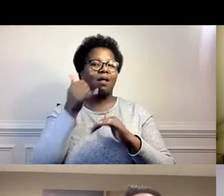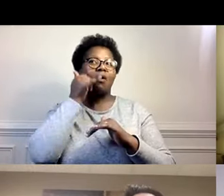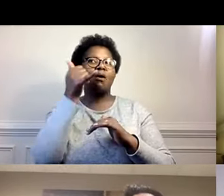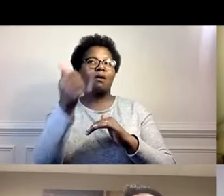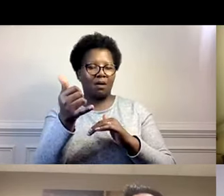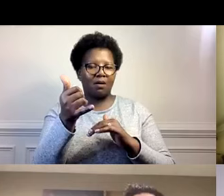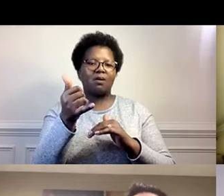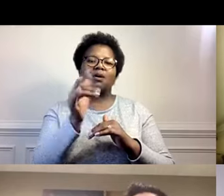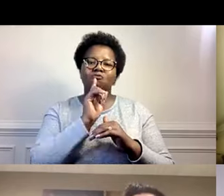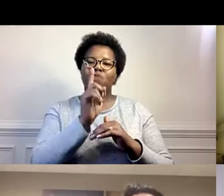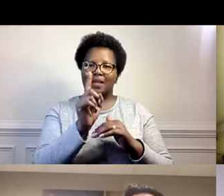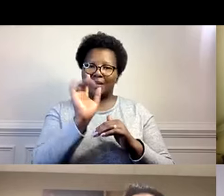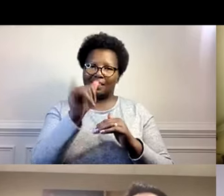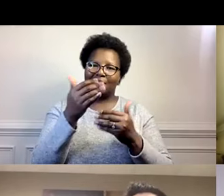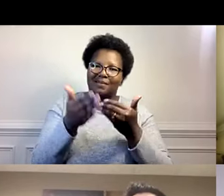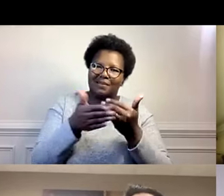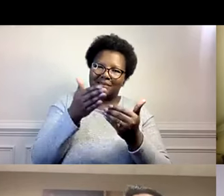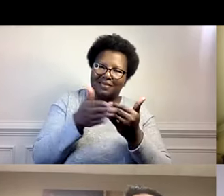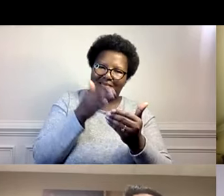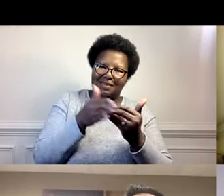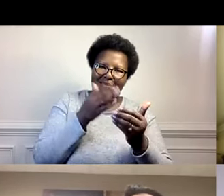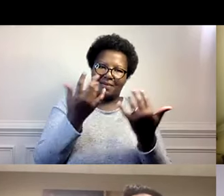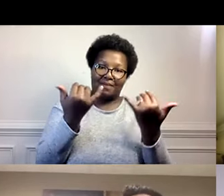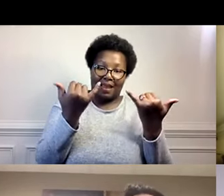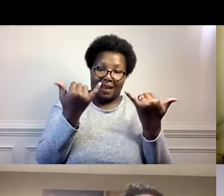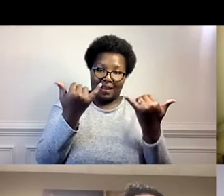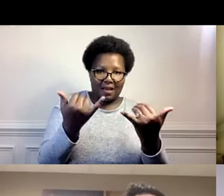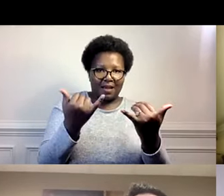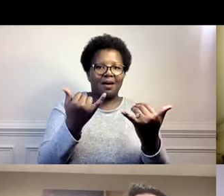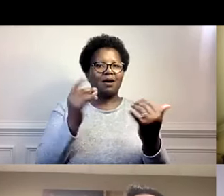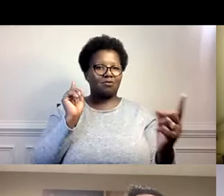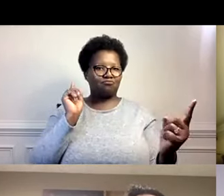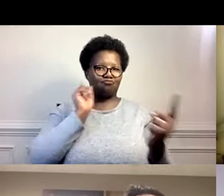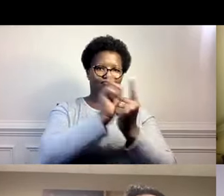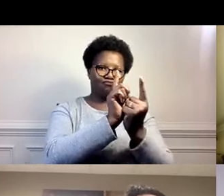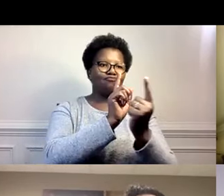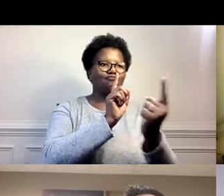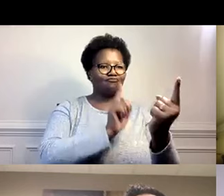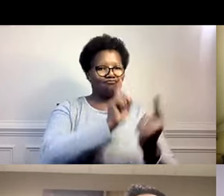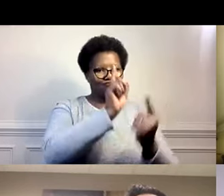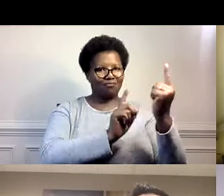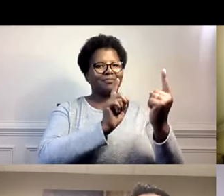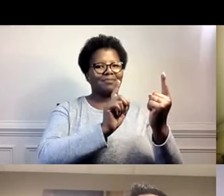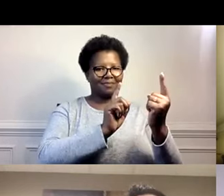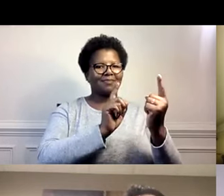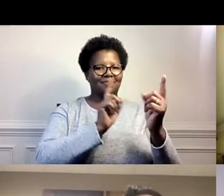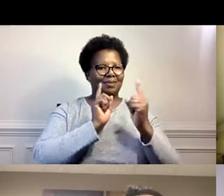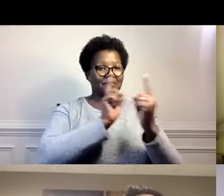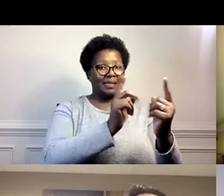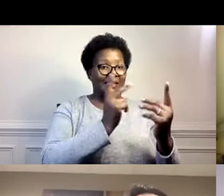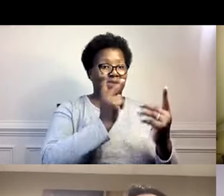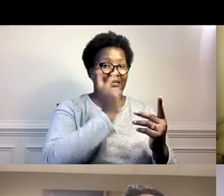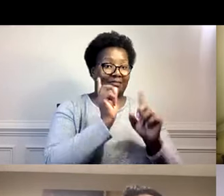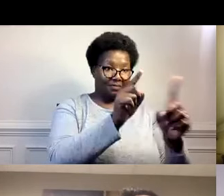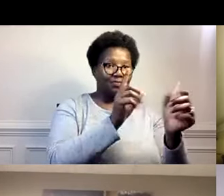Así que eso facilitó bastante esas visitas. Pero ahora como que quieren verlos en persona otra vez. Ya veremos qué es lo que